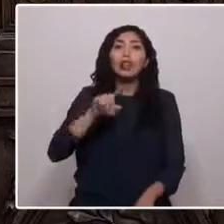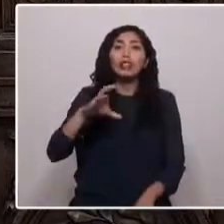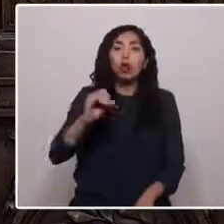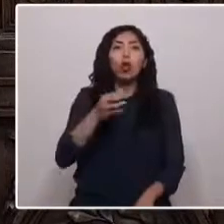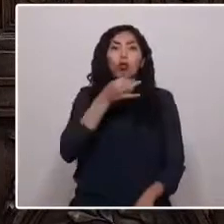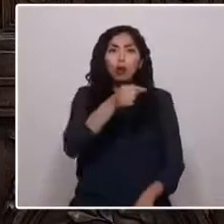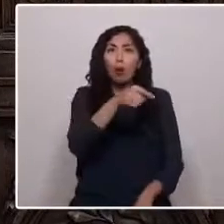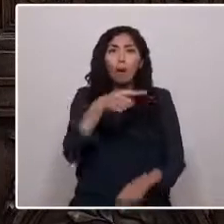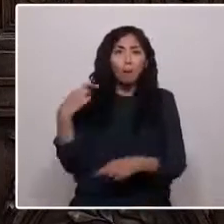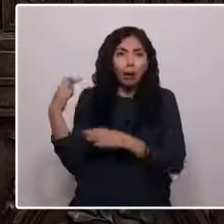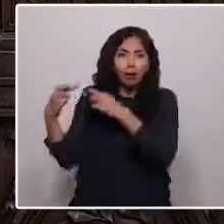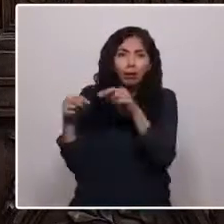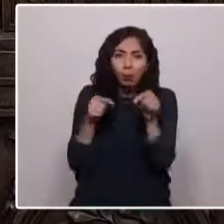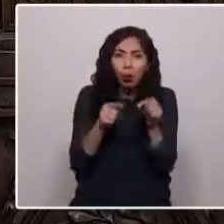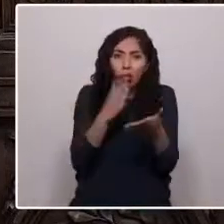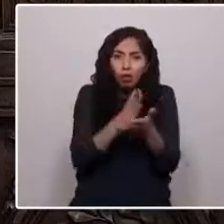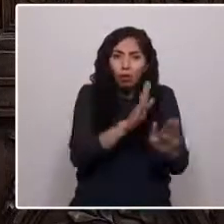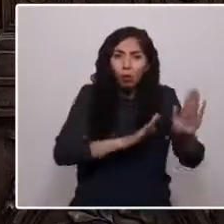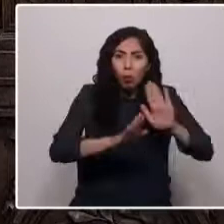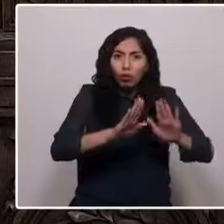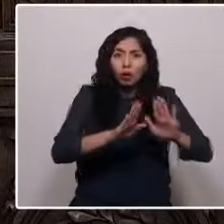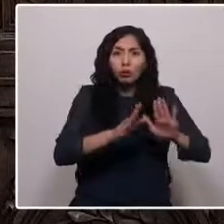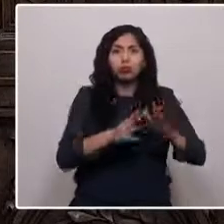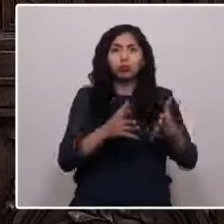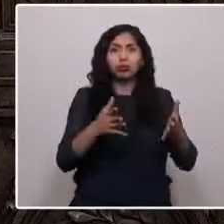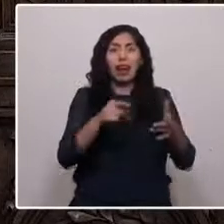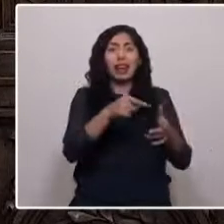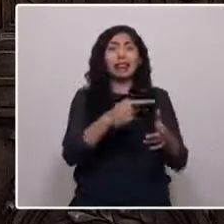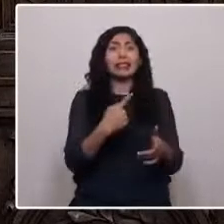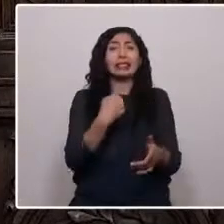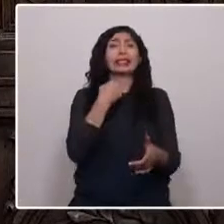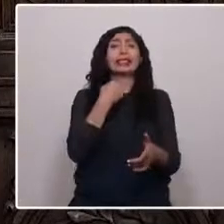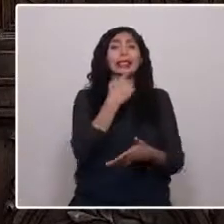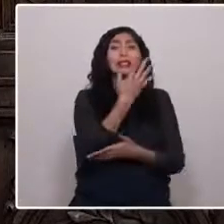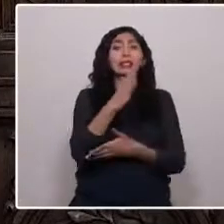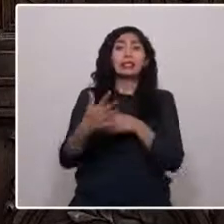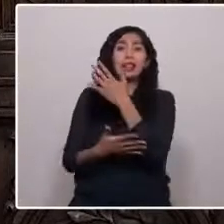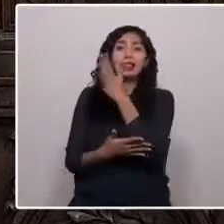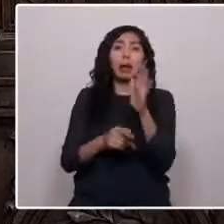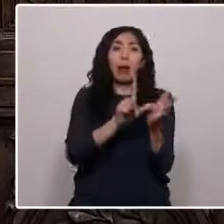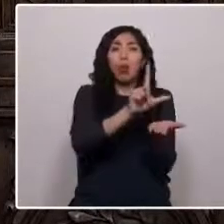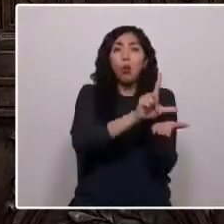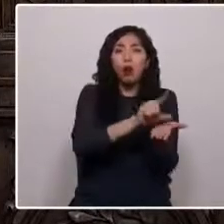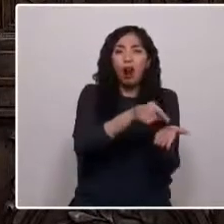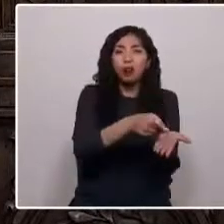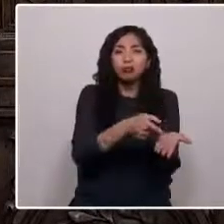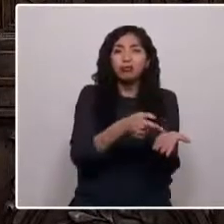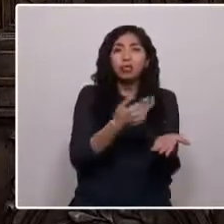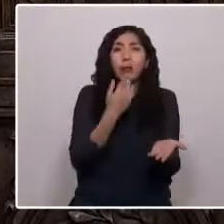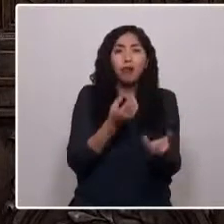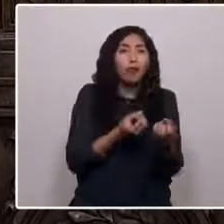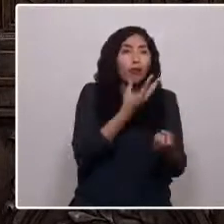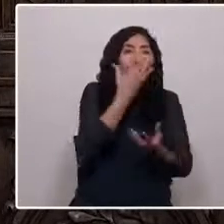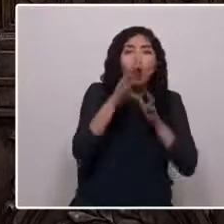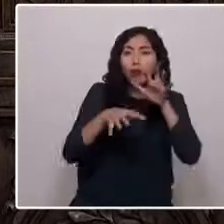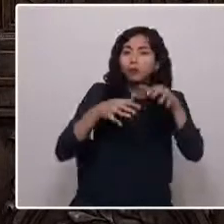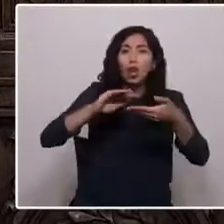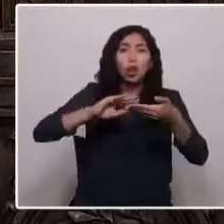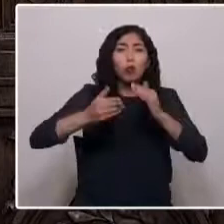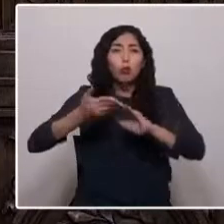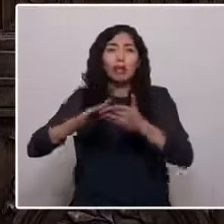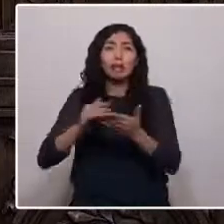1.700 hectáreas, alterando irreversiblemente el ecosistema del lugar, su fauna, flora y las comunidades pertenecientes.